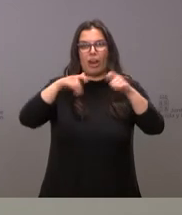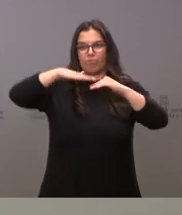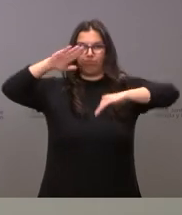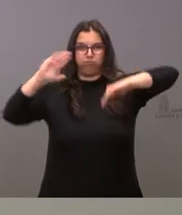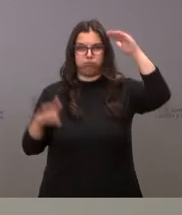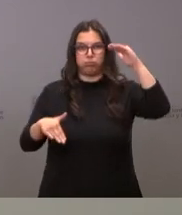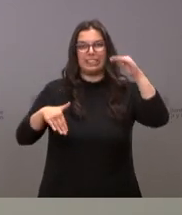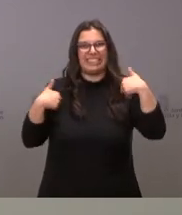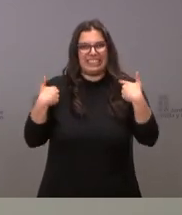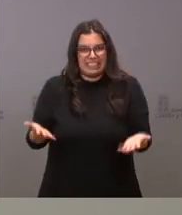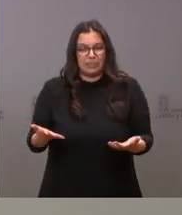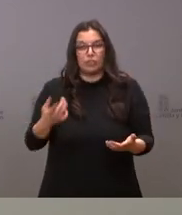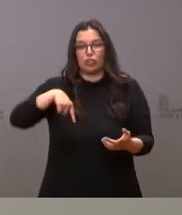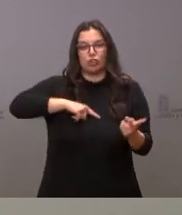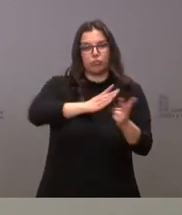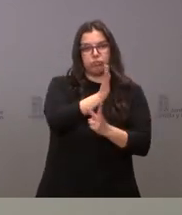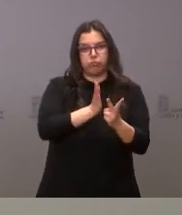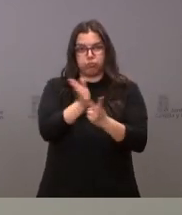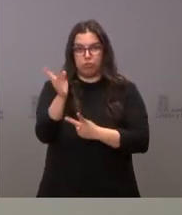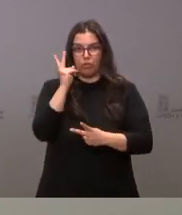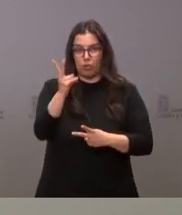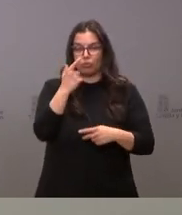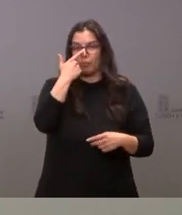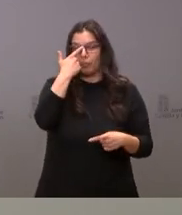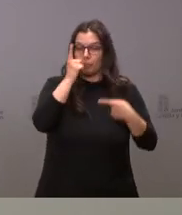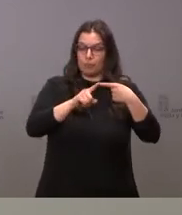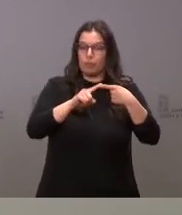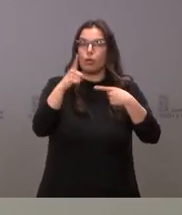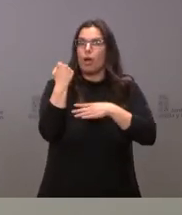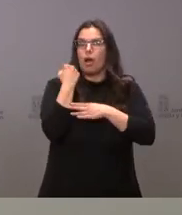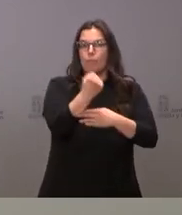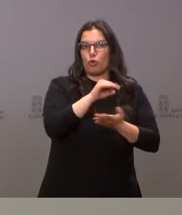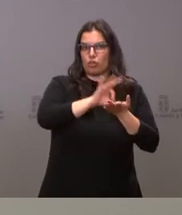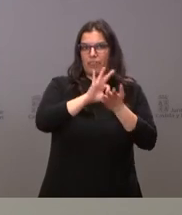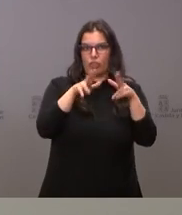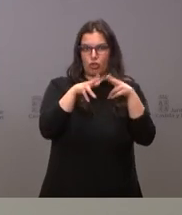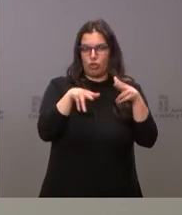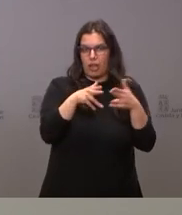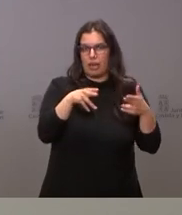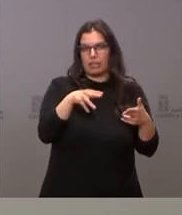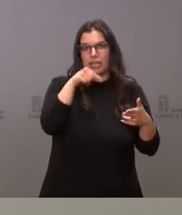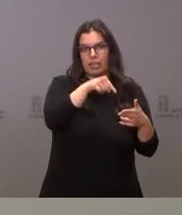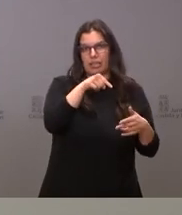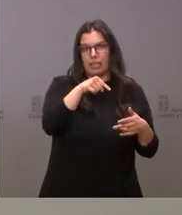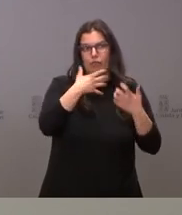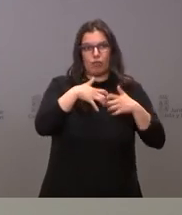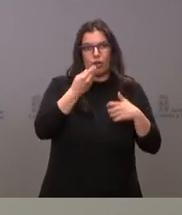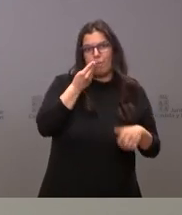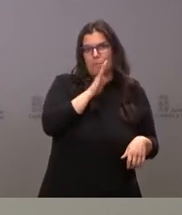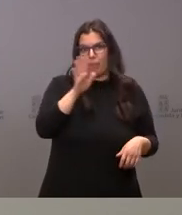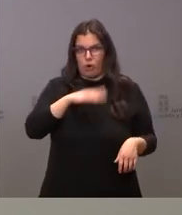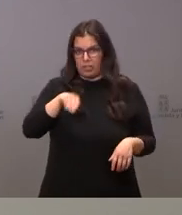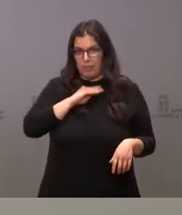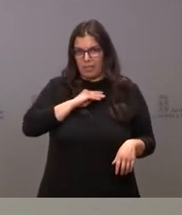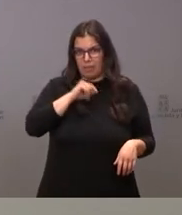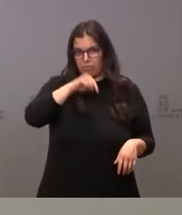nuestras vías de actuación? Son doble Por un lado claramente el apoyo desde unos servicios sociales que son los que mejor funcionan dentro del contexto